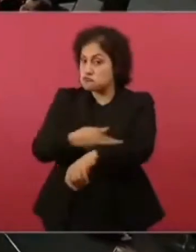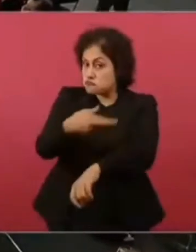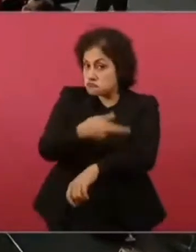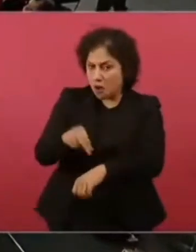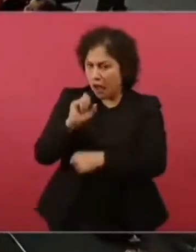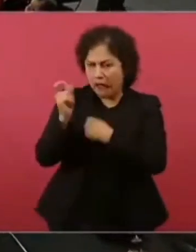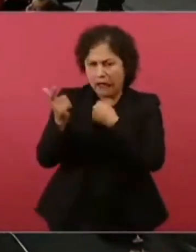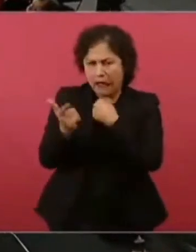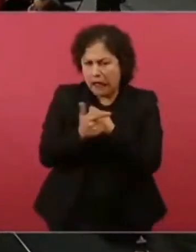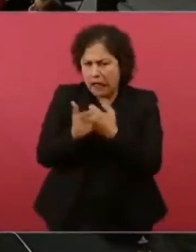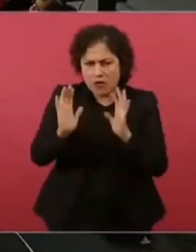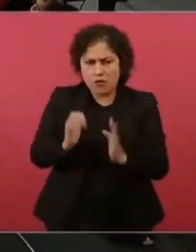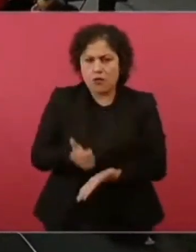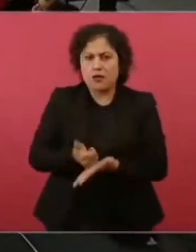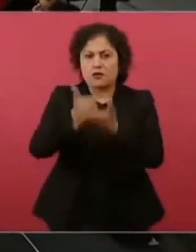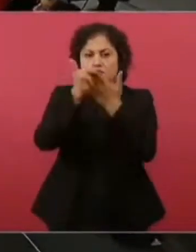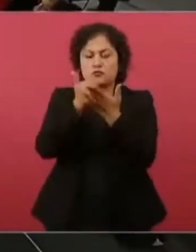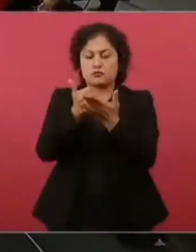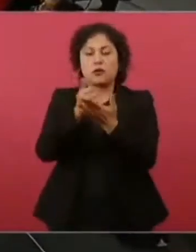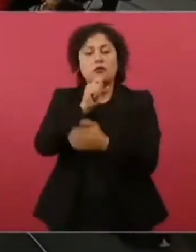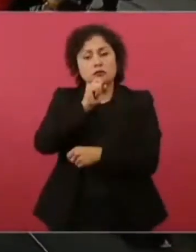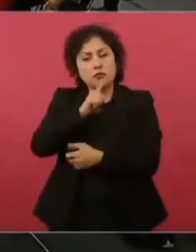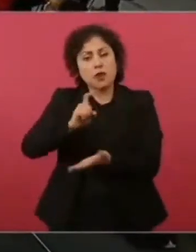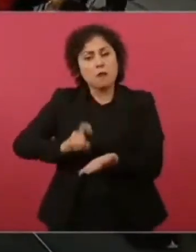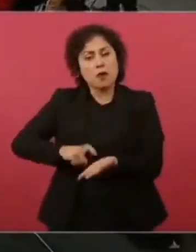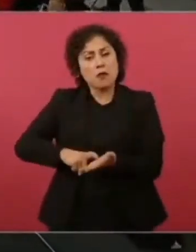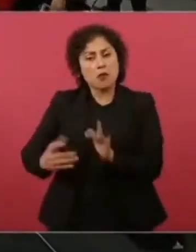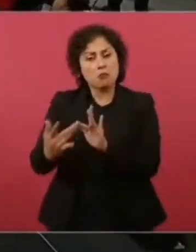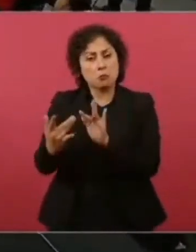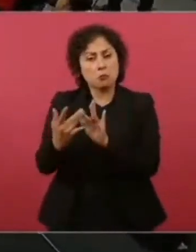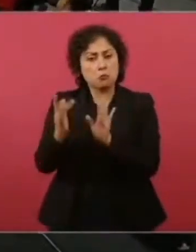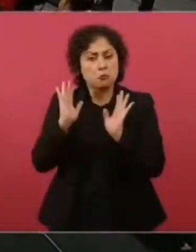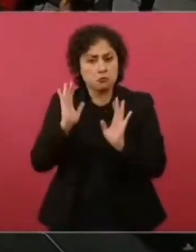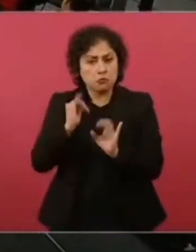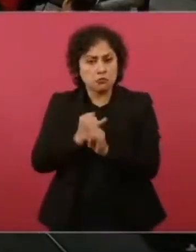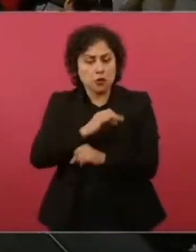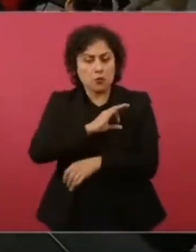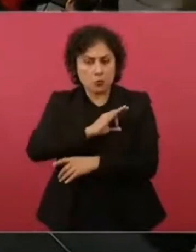incluso de manera electrónica, que votaran.